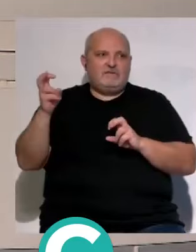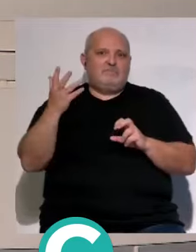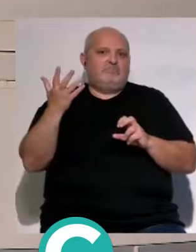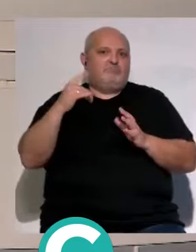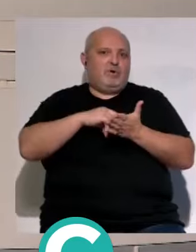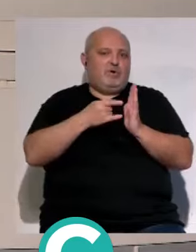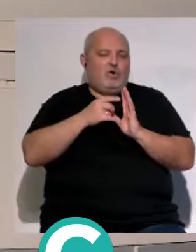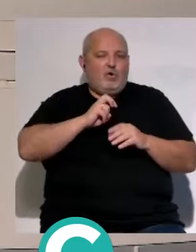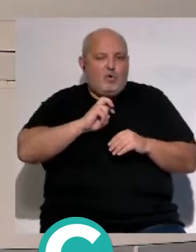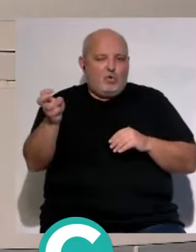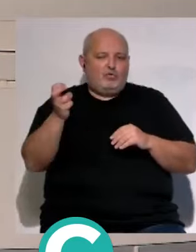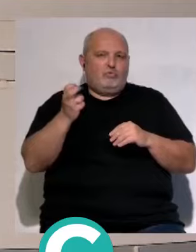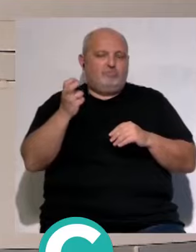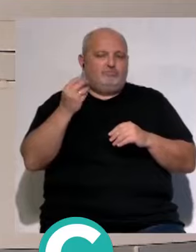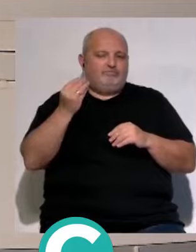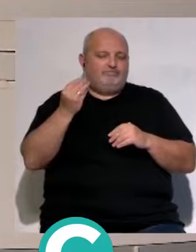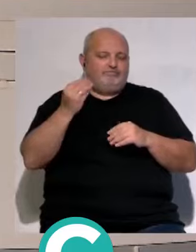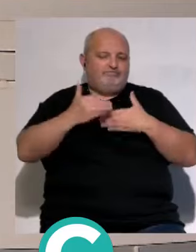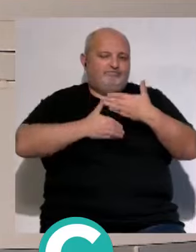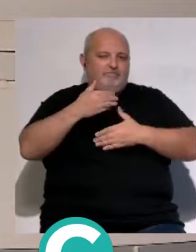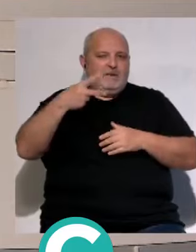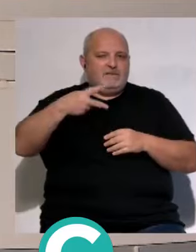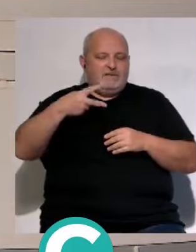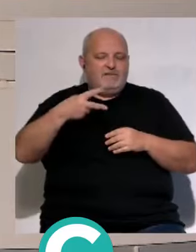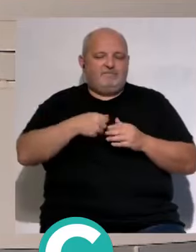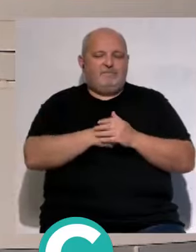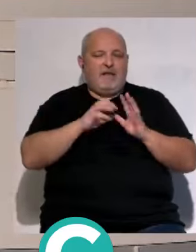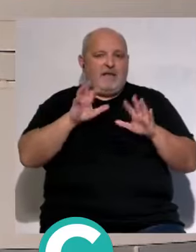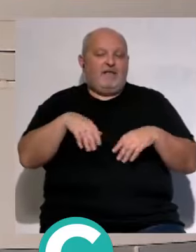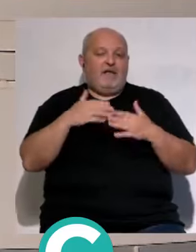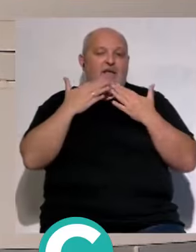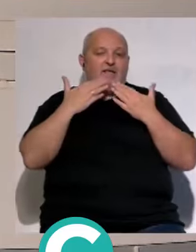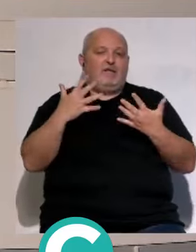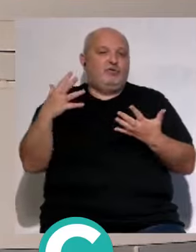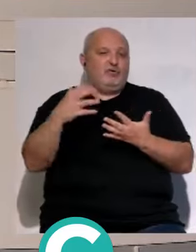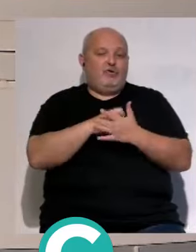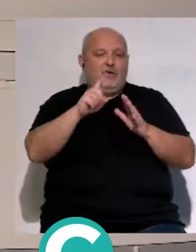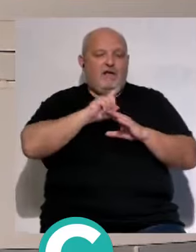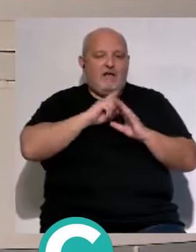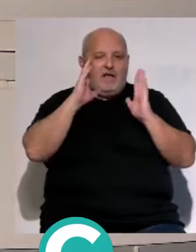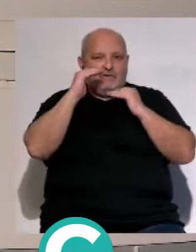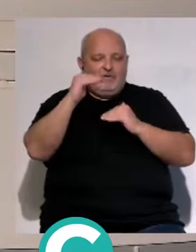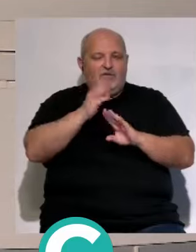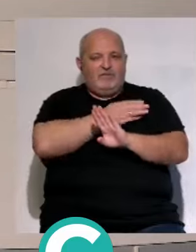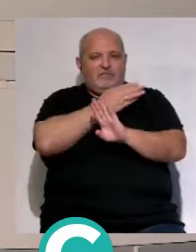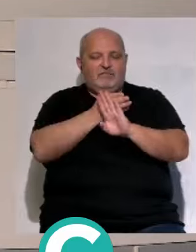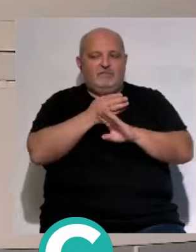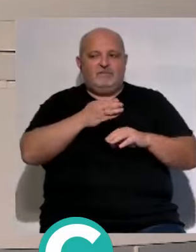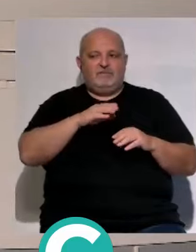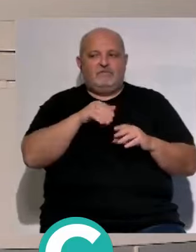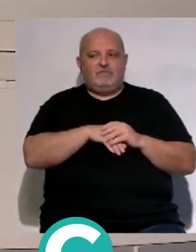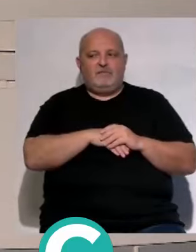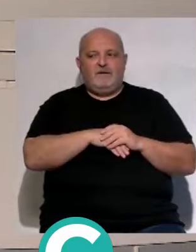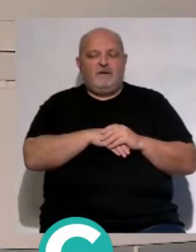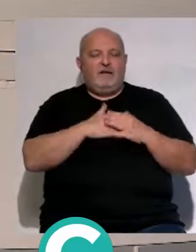que con un proyecto ilusionante en segunda división y agradecerles toda la atención que nos ha prestado durante toda esta